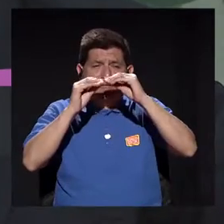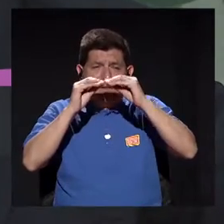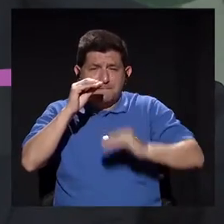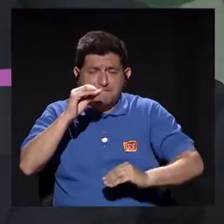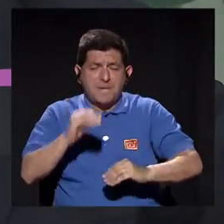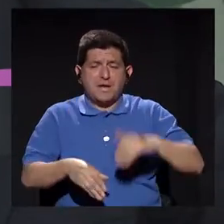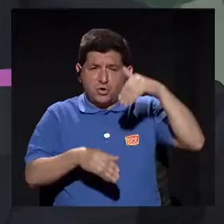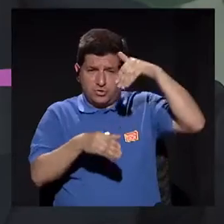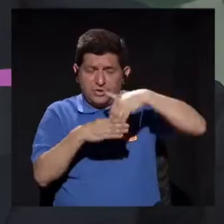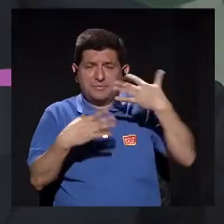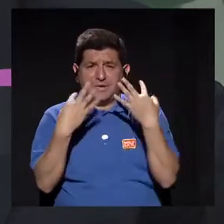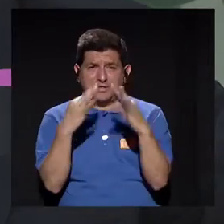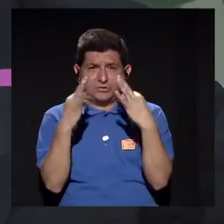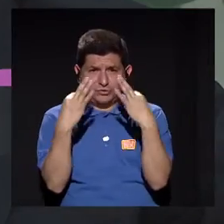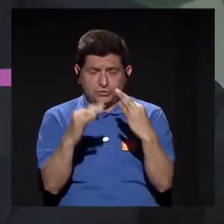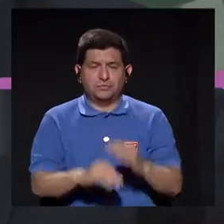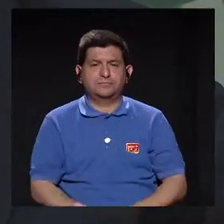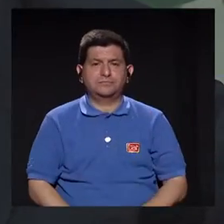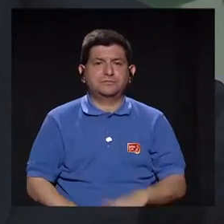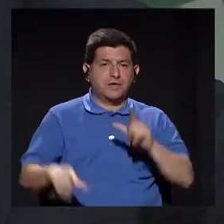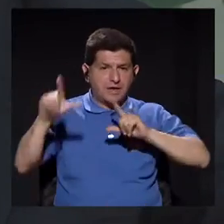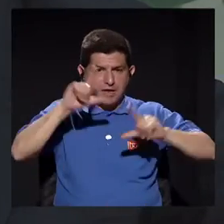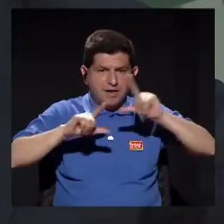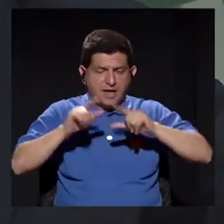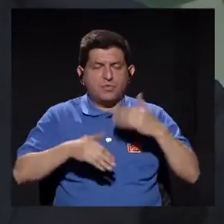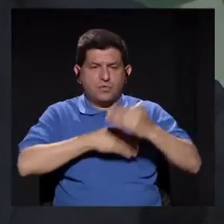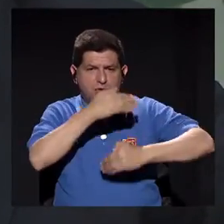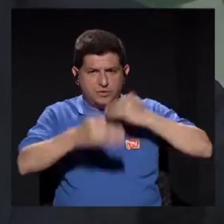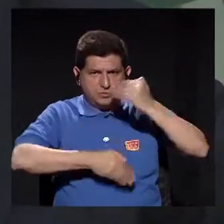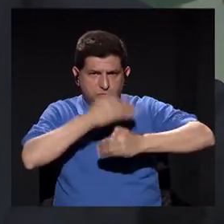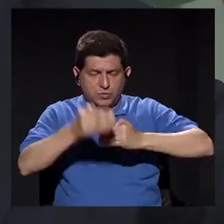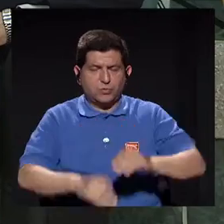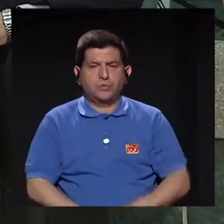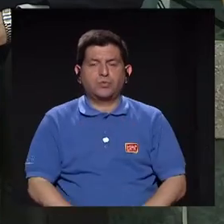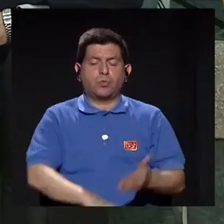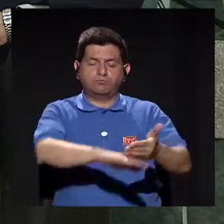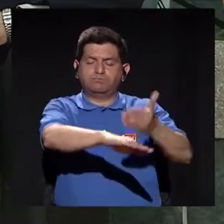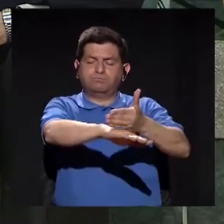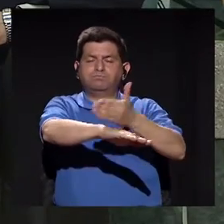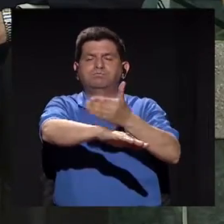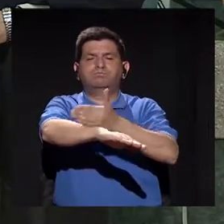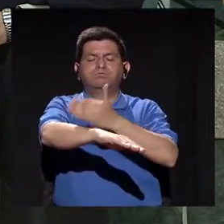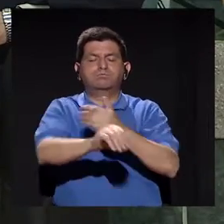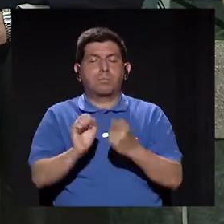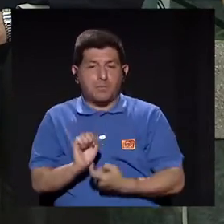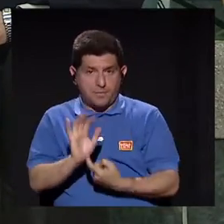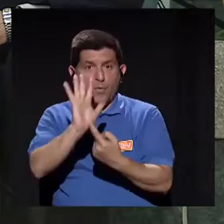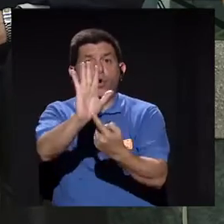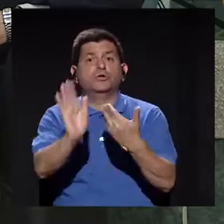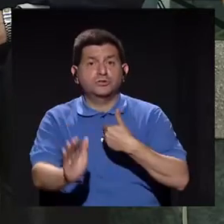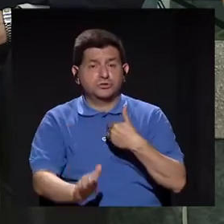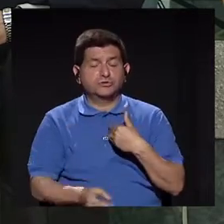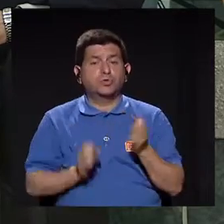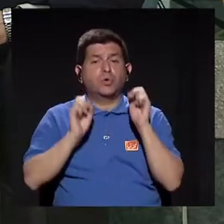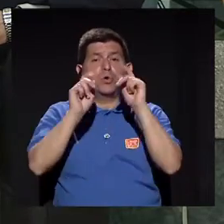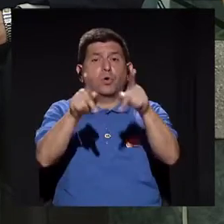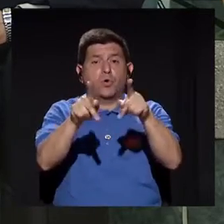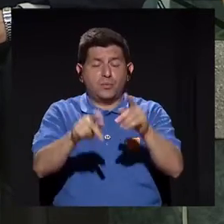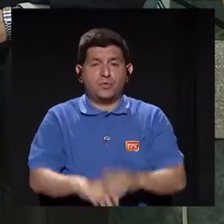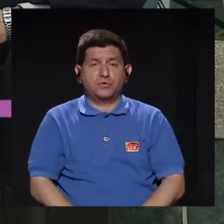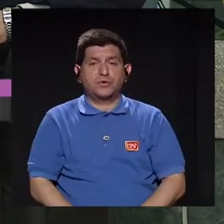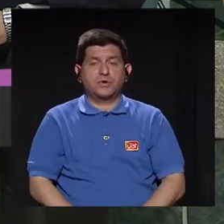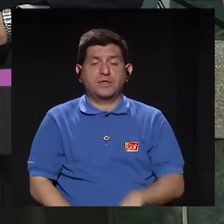invasiva. De tal manera que el laboratorio ha iniciado un proceso de crecimiento, una proyección a darle